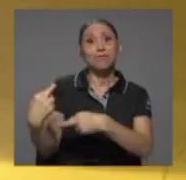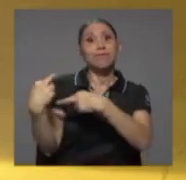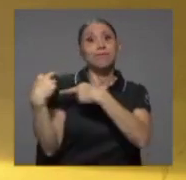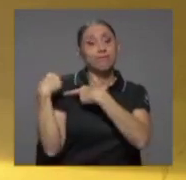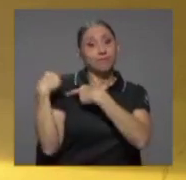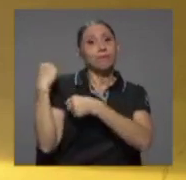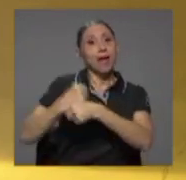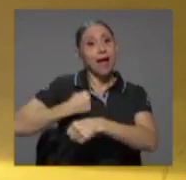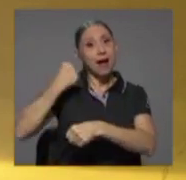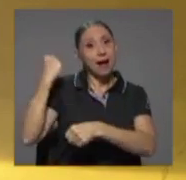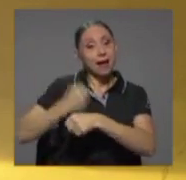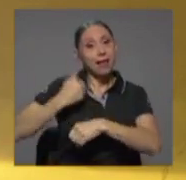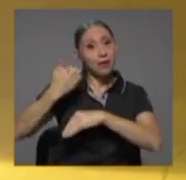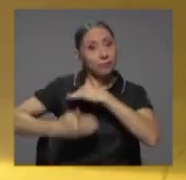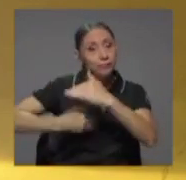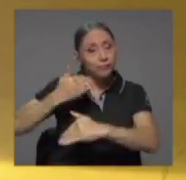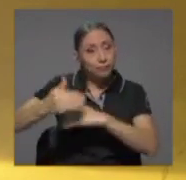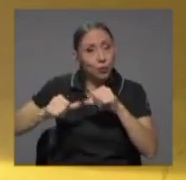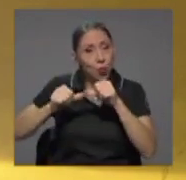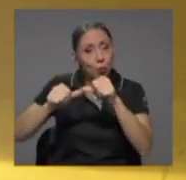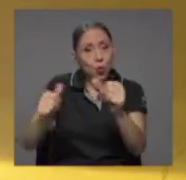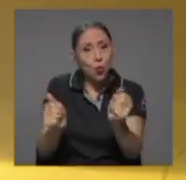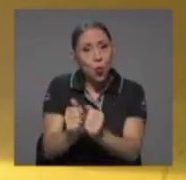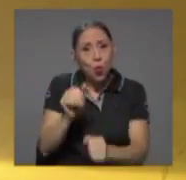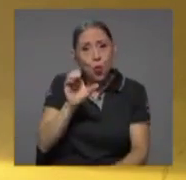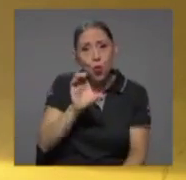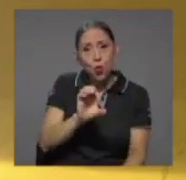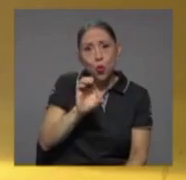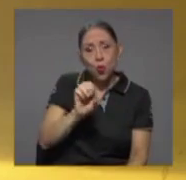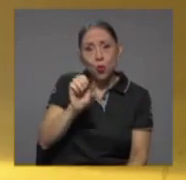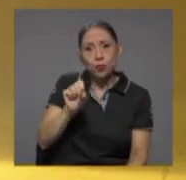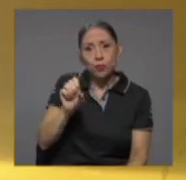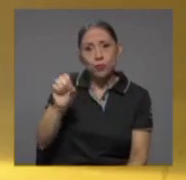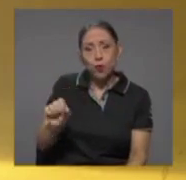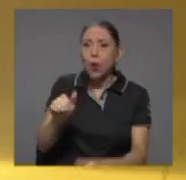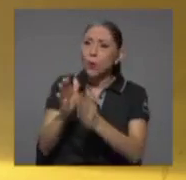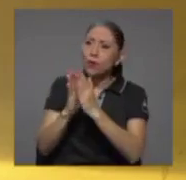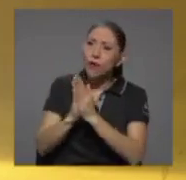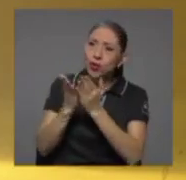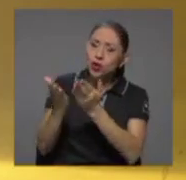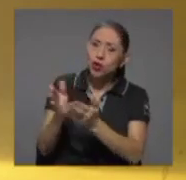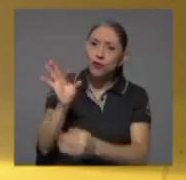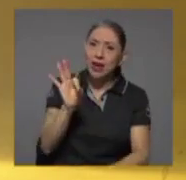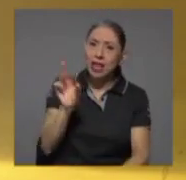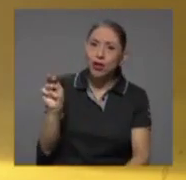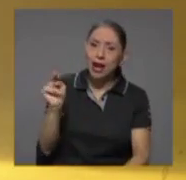adelante la Caja Costarricense del Seguro Social, por favor, don Fernando Naranjo.